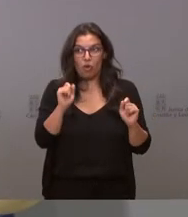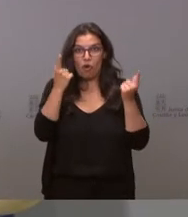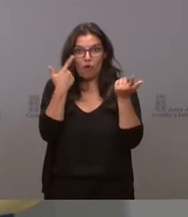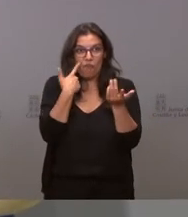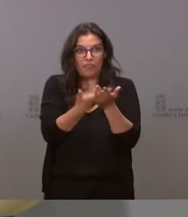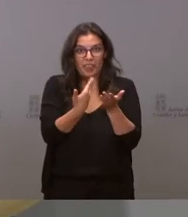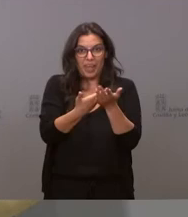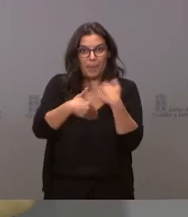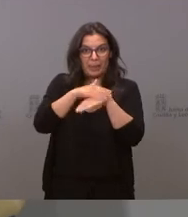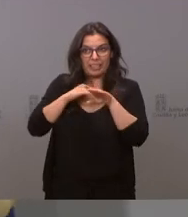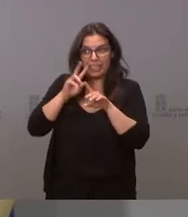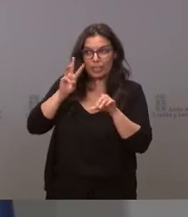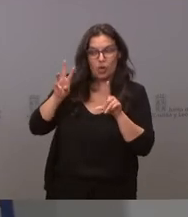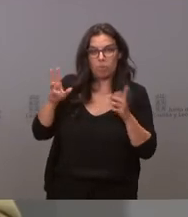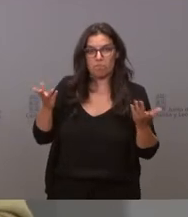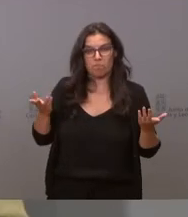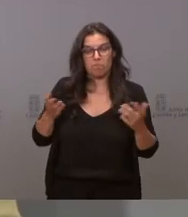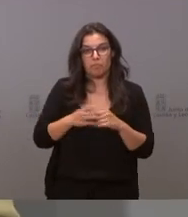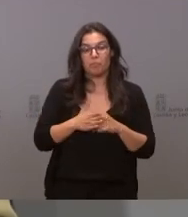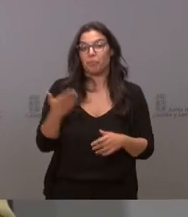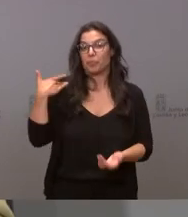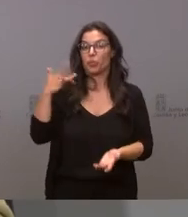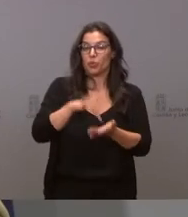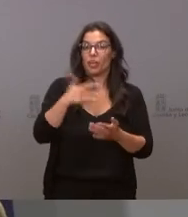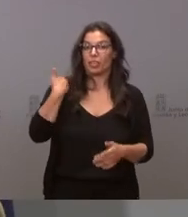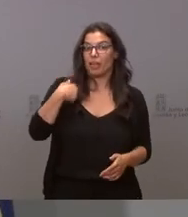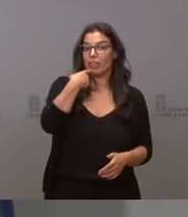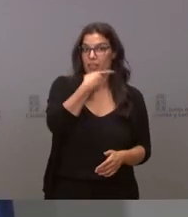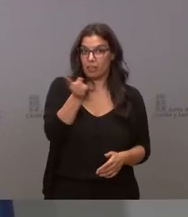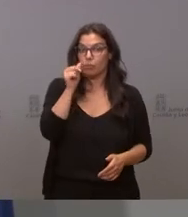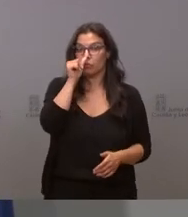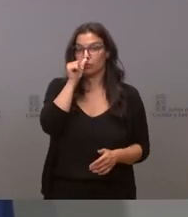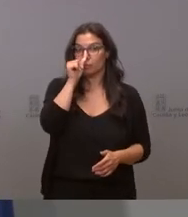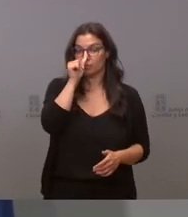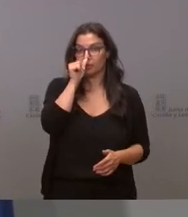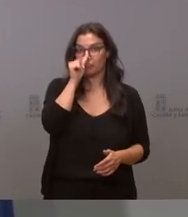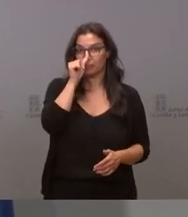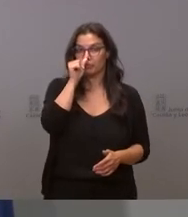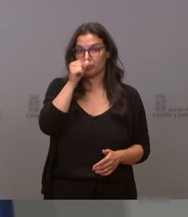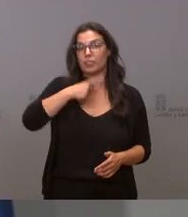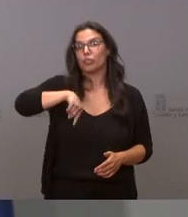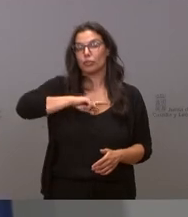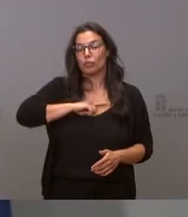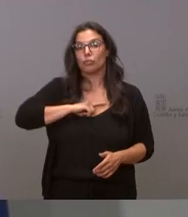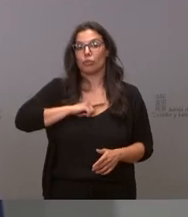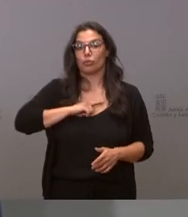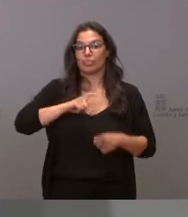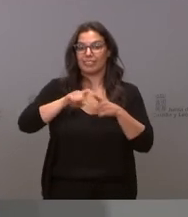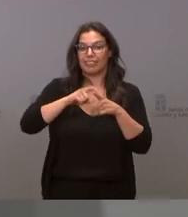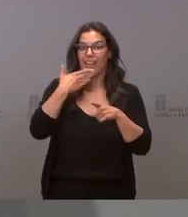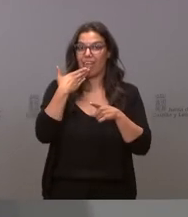del ministerio nosotros ya dijimos en su momento que nosotros teníamos una pirámide poblacional